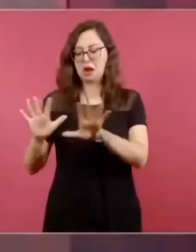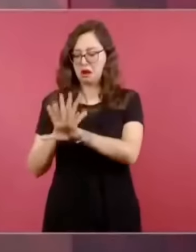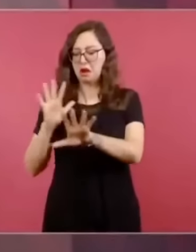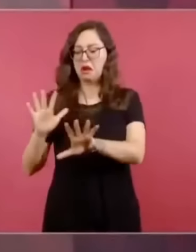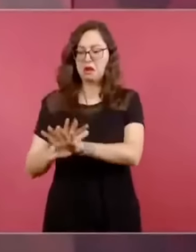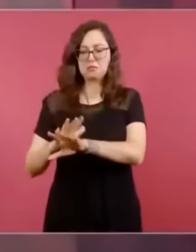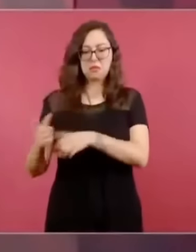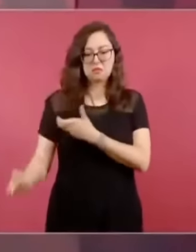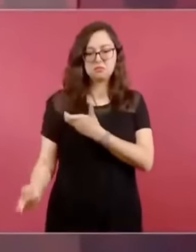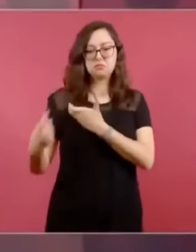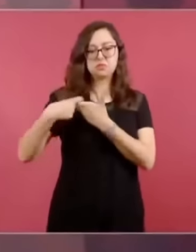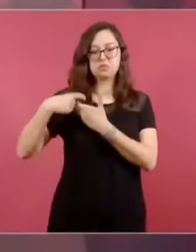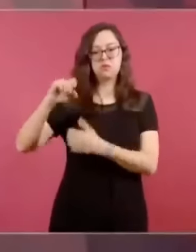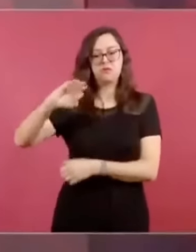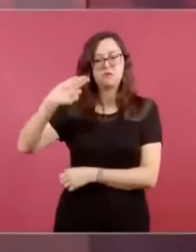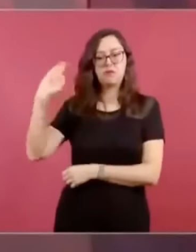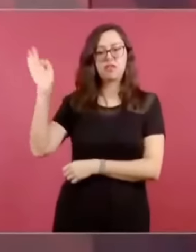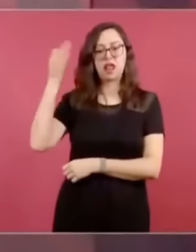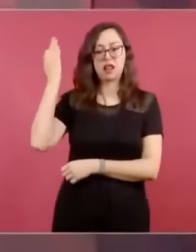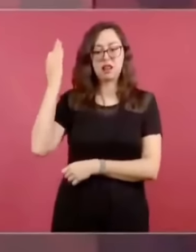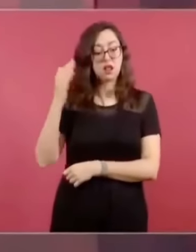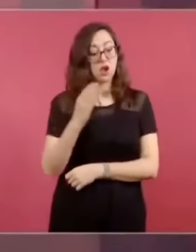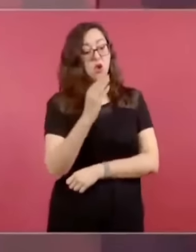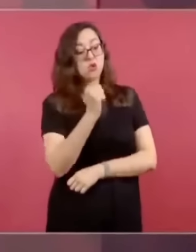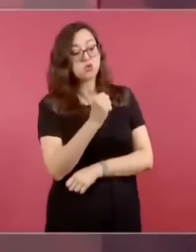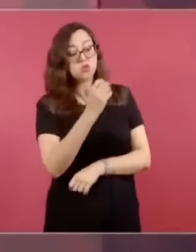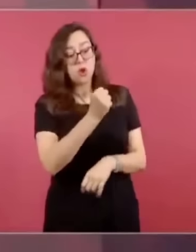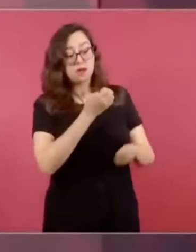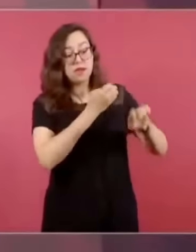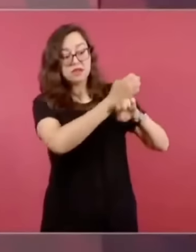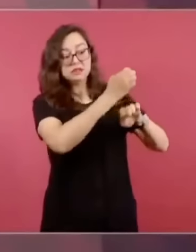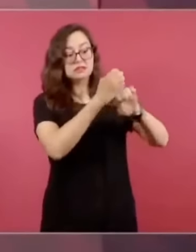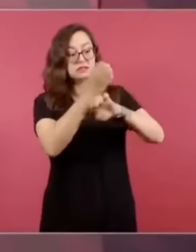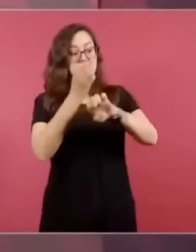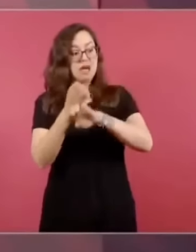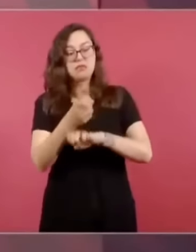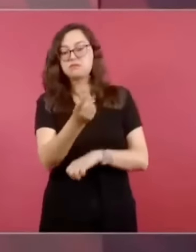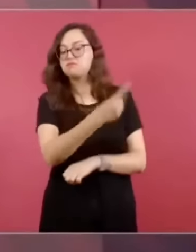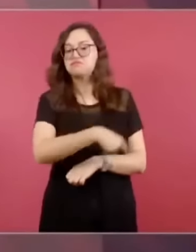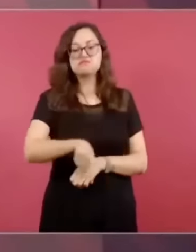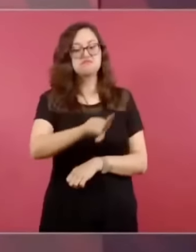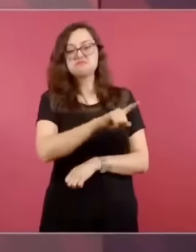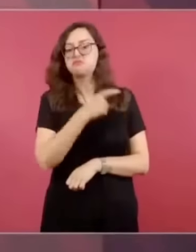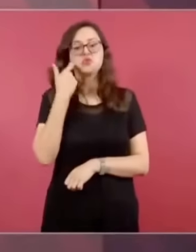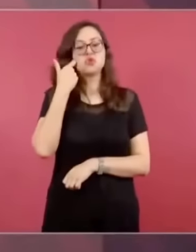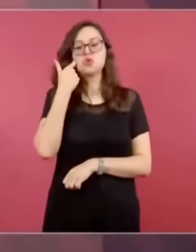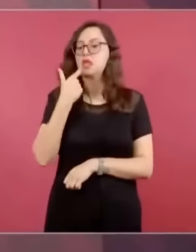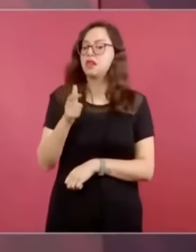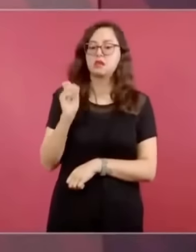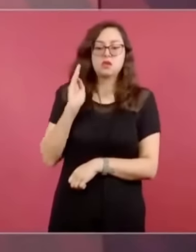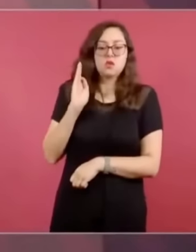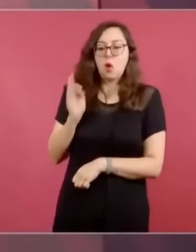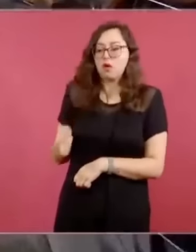nueve años, los no aceptaron.